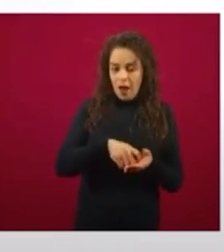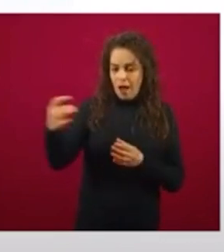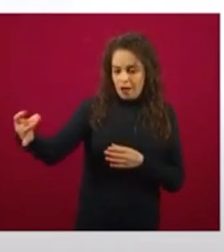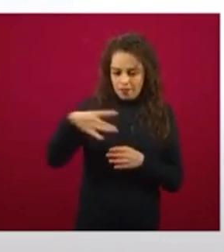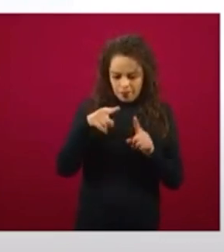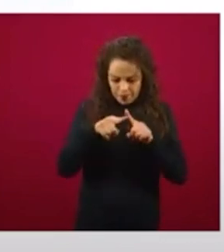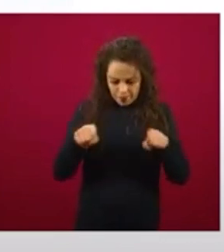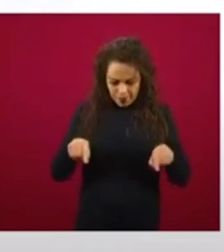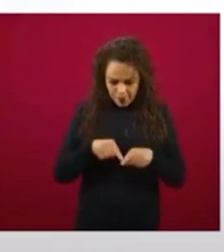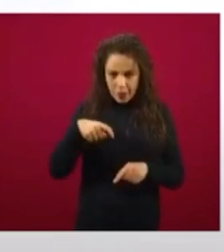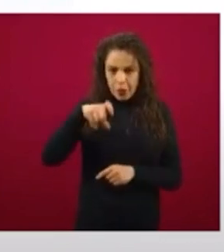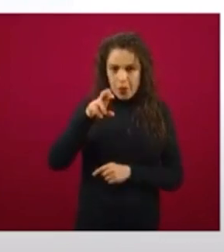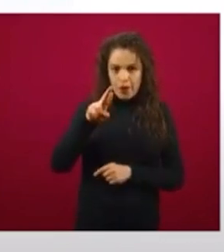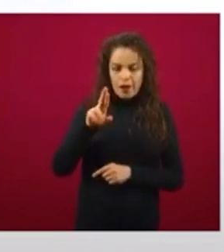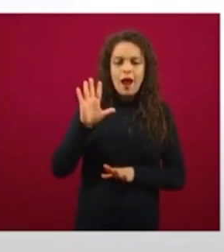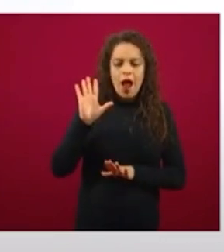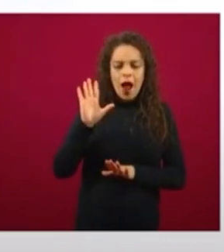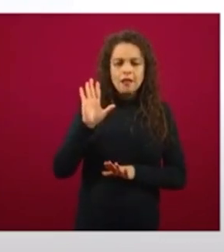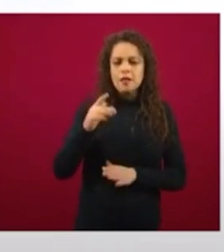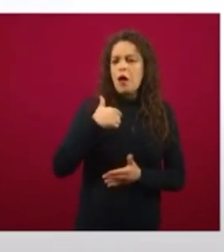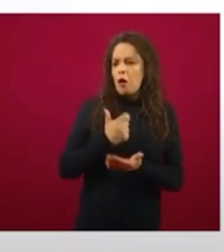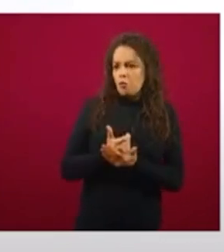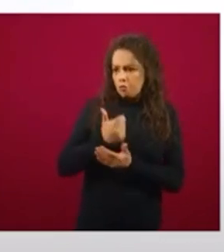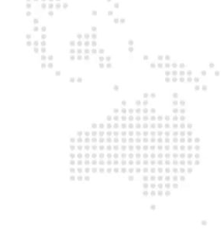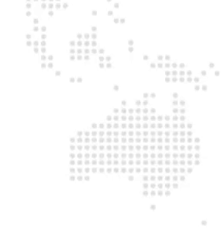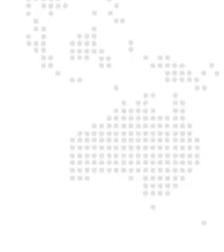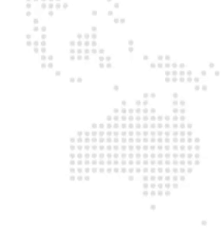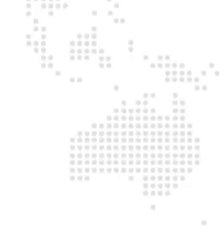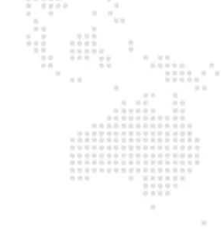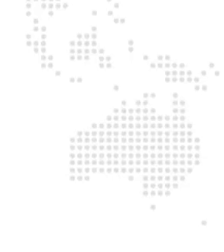mensaje confirmando que la operación ya se realizó.